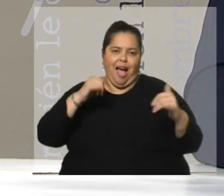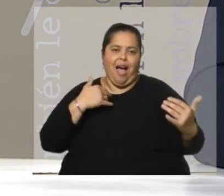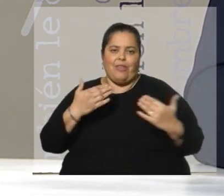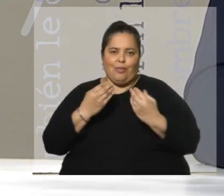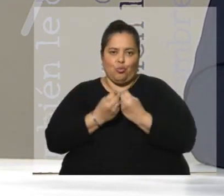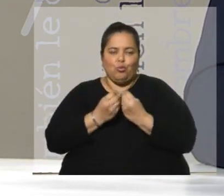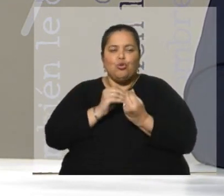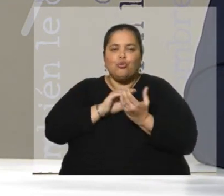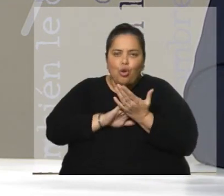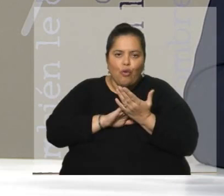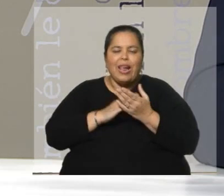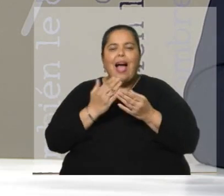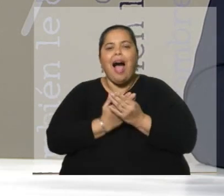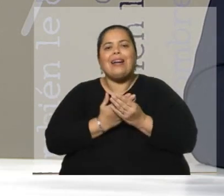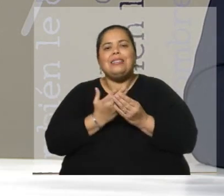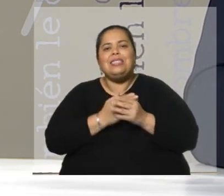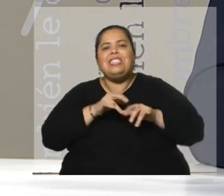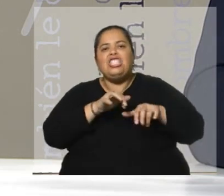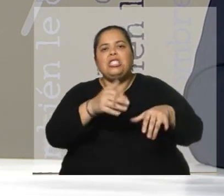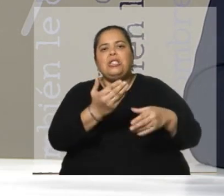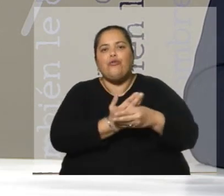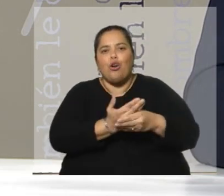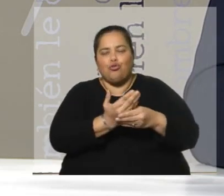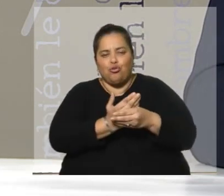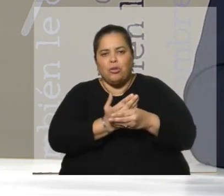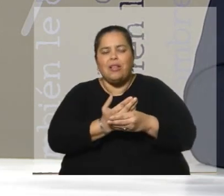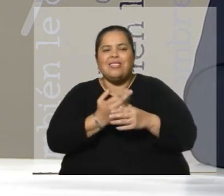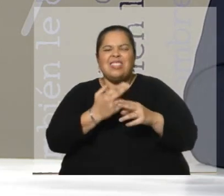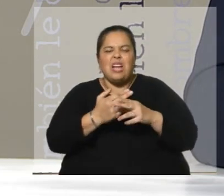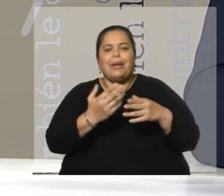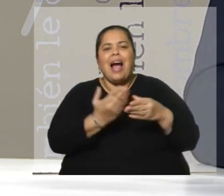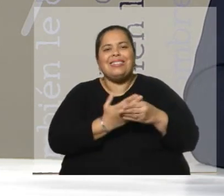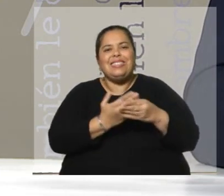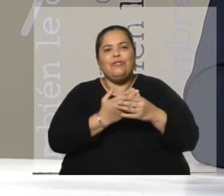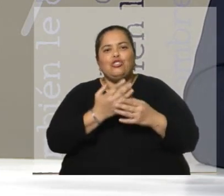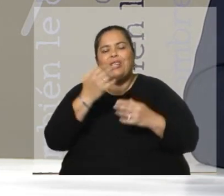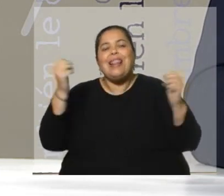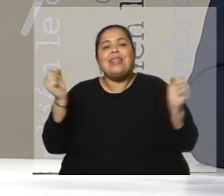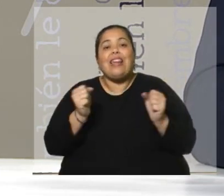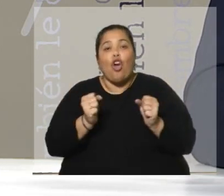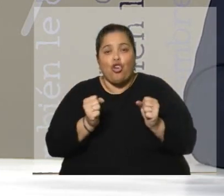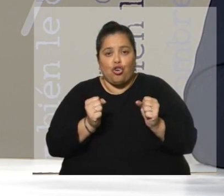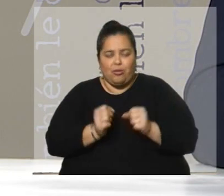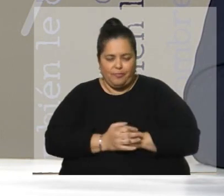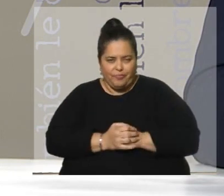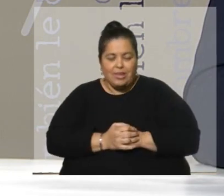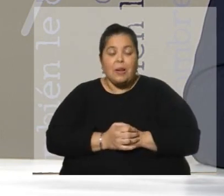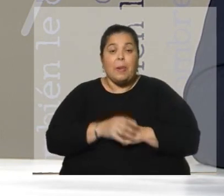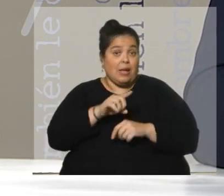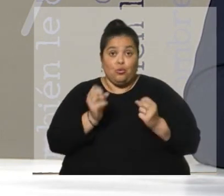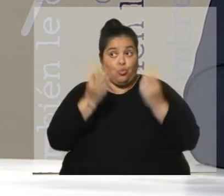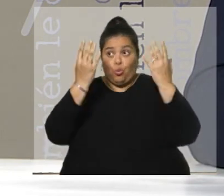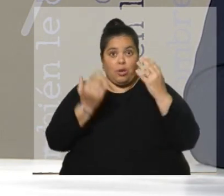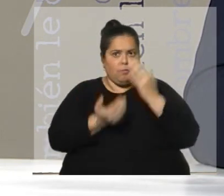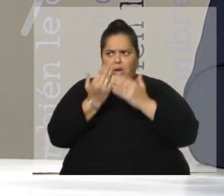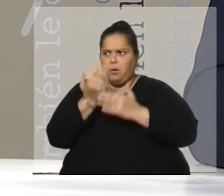aparecieron hace muy pocos días también de golpe allí de manera inesperada. No ha